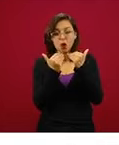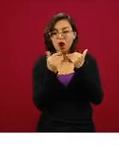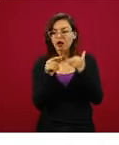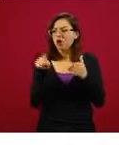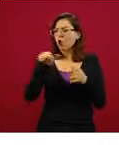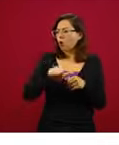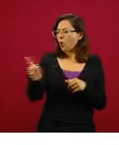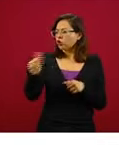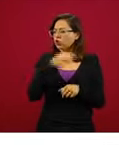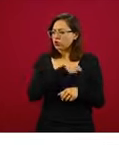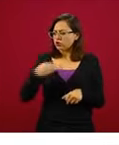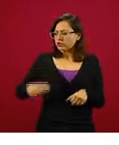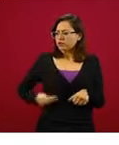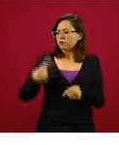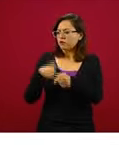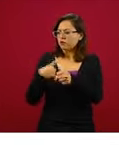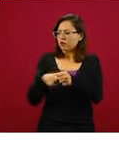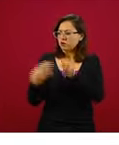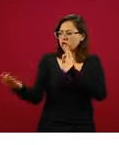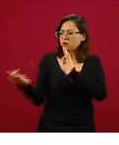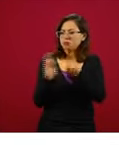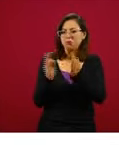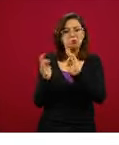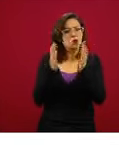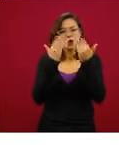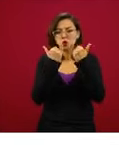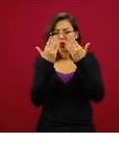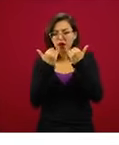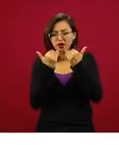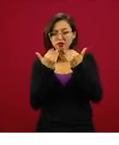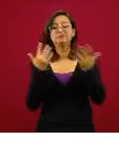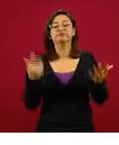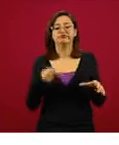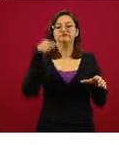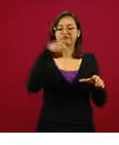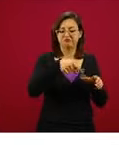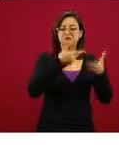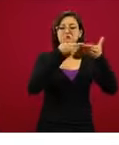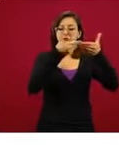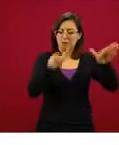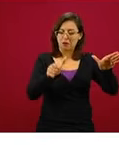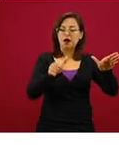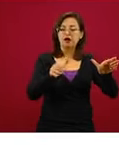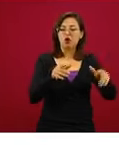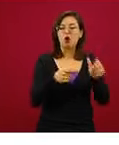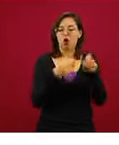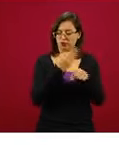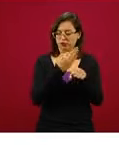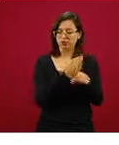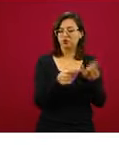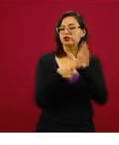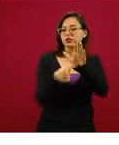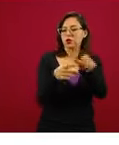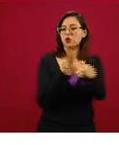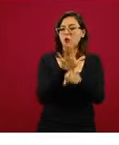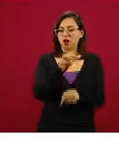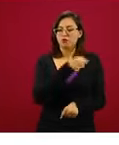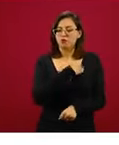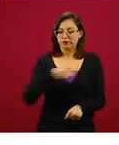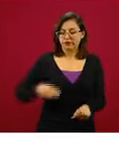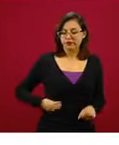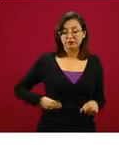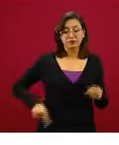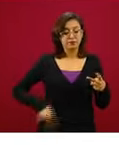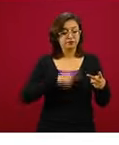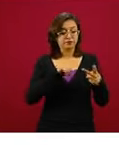municipios con contagio. Los vamos a ver en el mapa en un momento. La segunda etapa, que